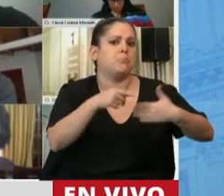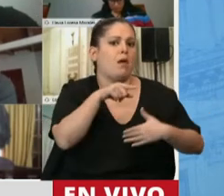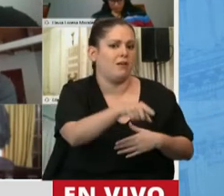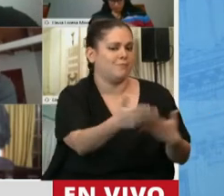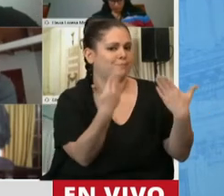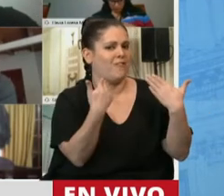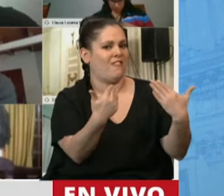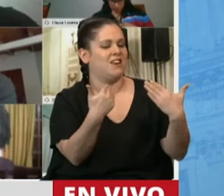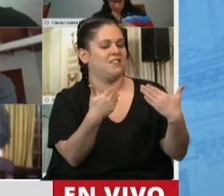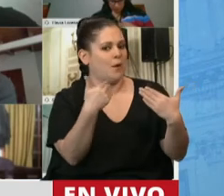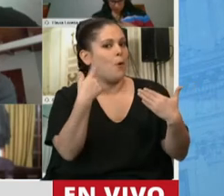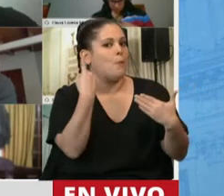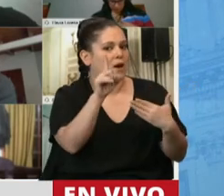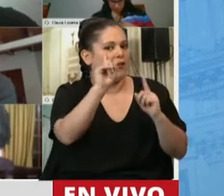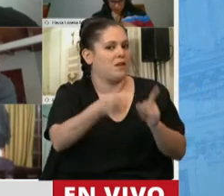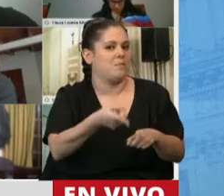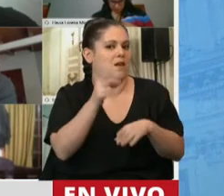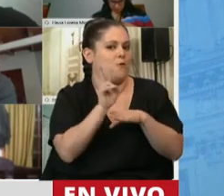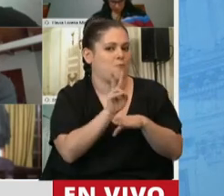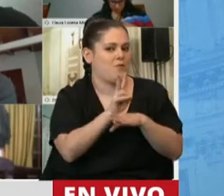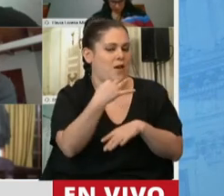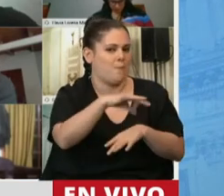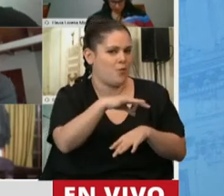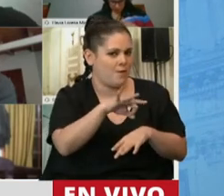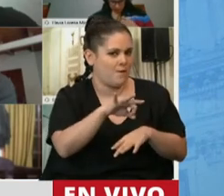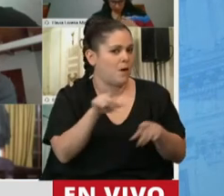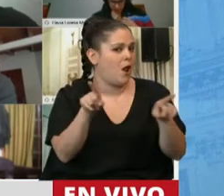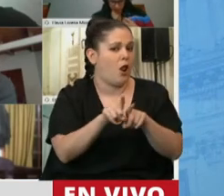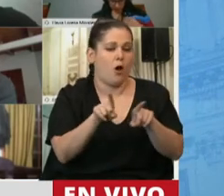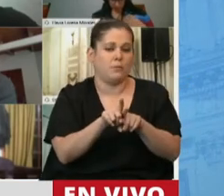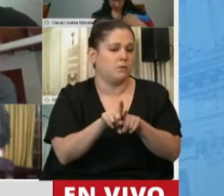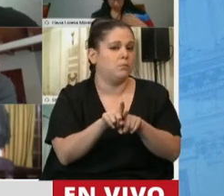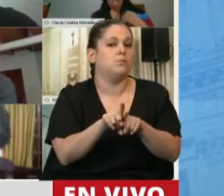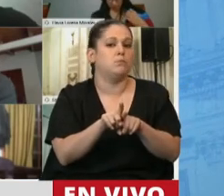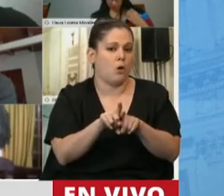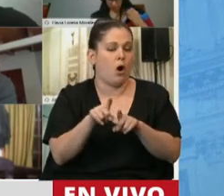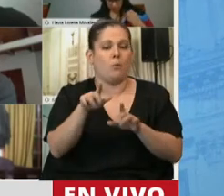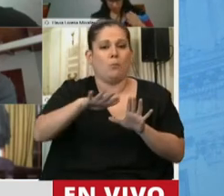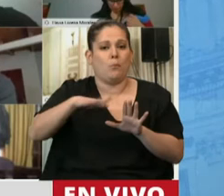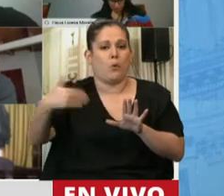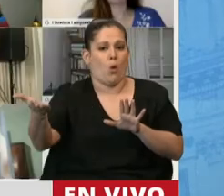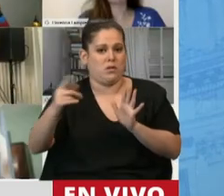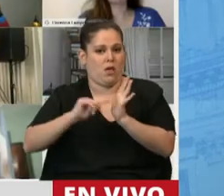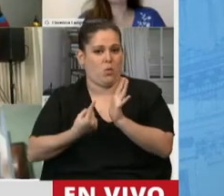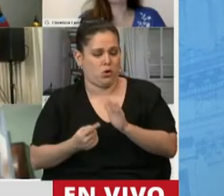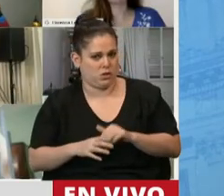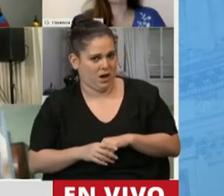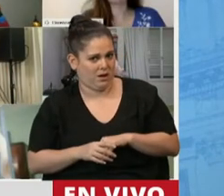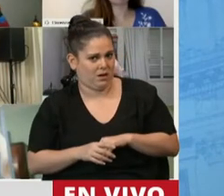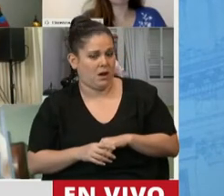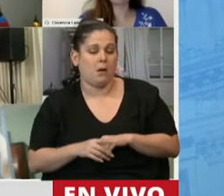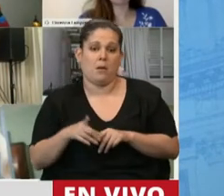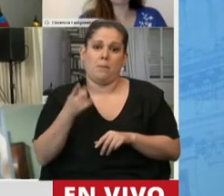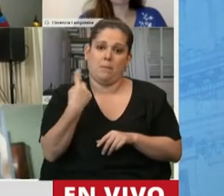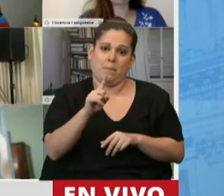festejarlo y cuidarlo. Lo mismo ocurre con el interior bonaerense, pero no podemos decir lo